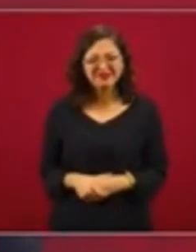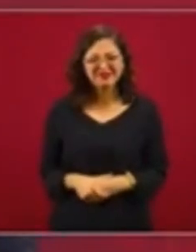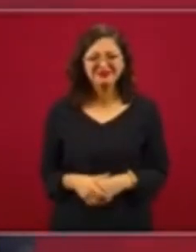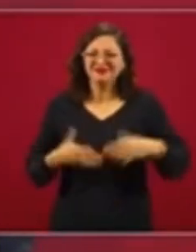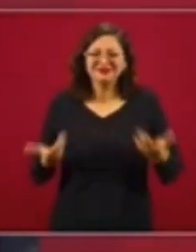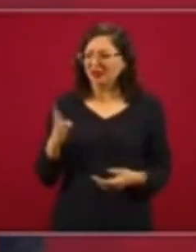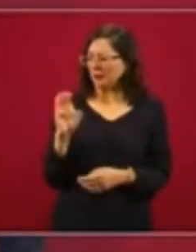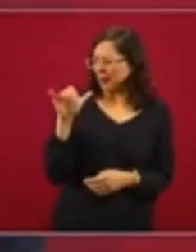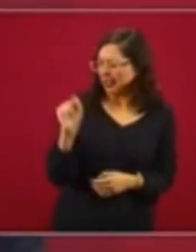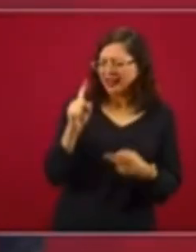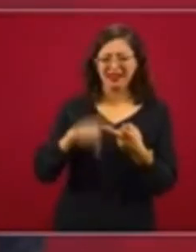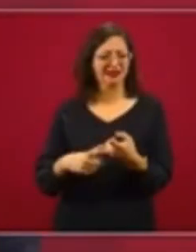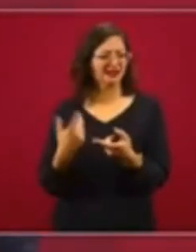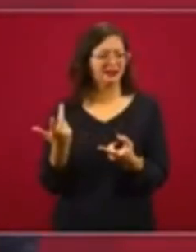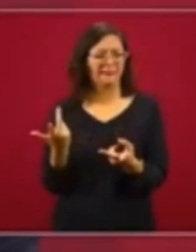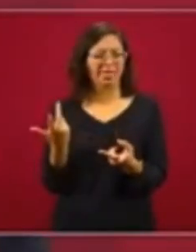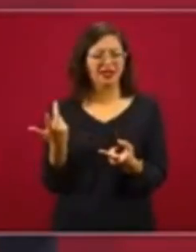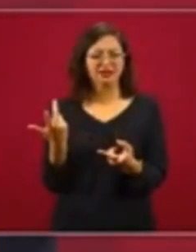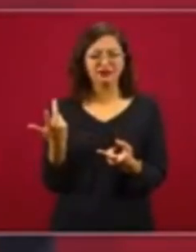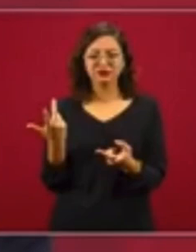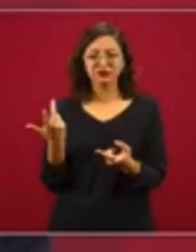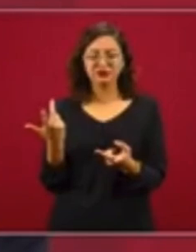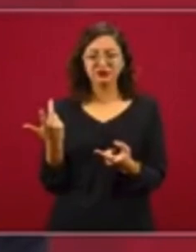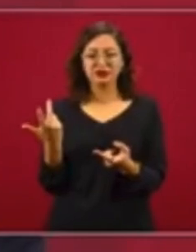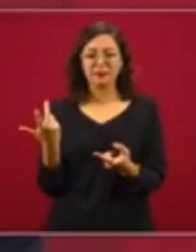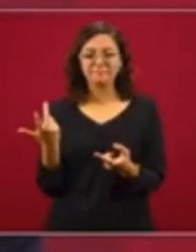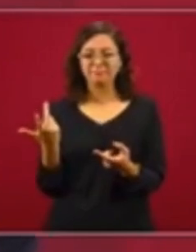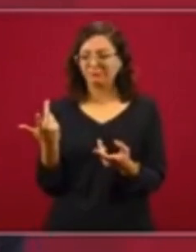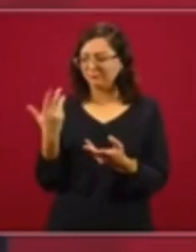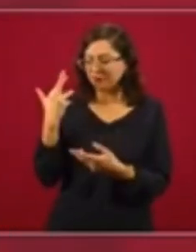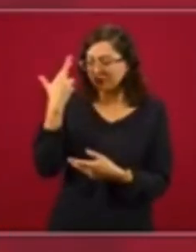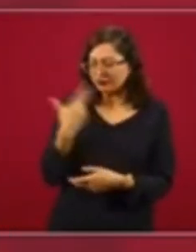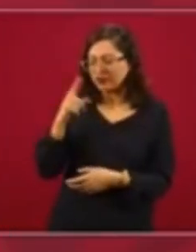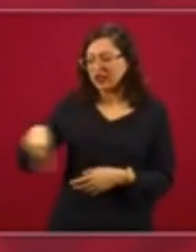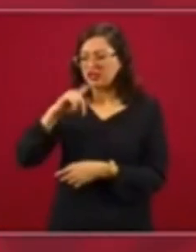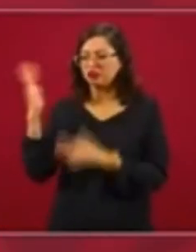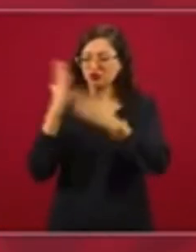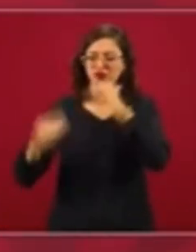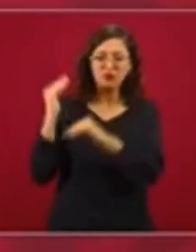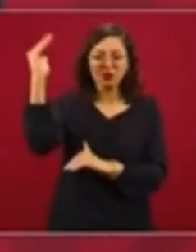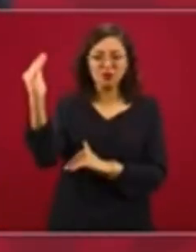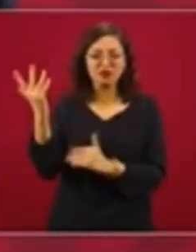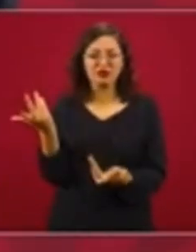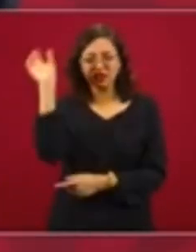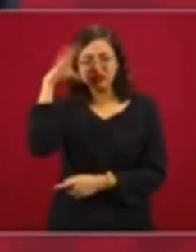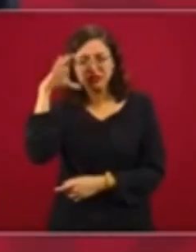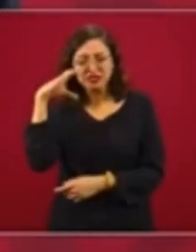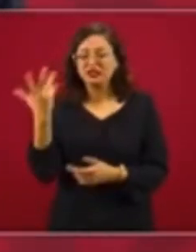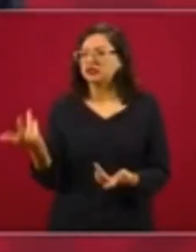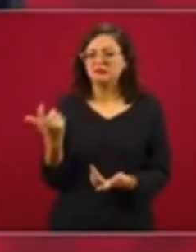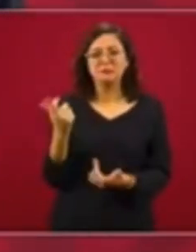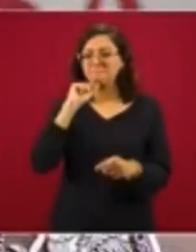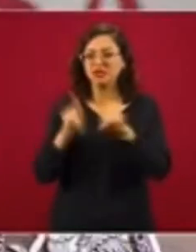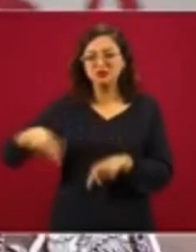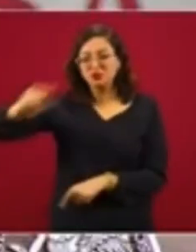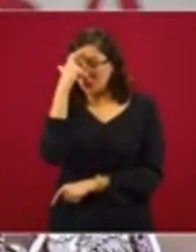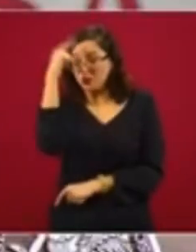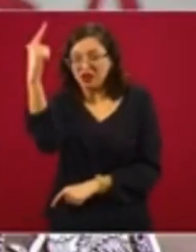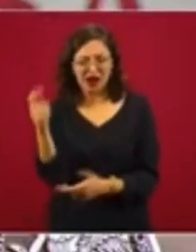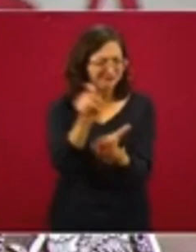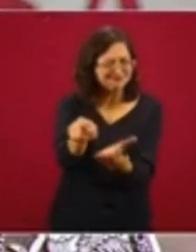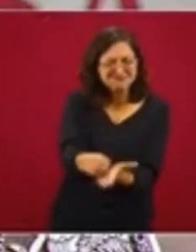a los que reciben becas de estudio para posgrado en ciencias. Los creadores,